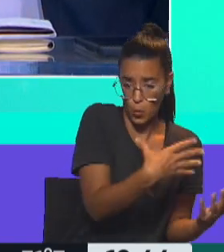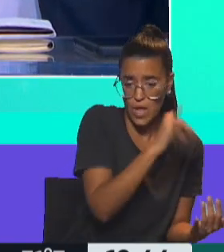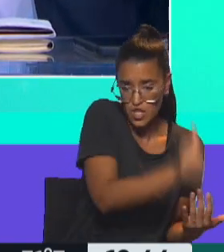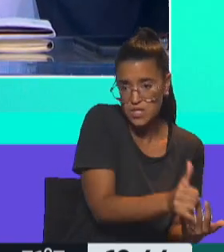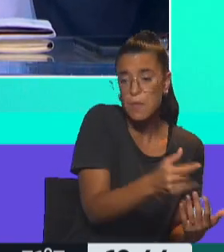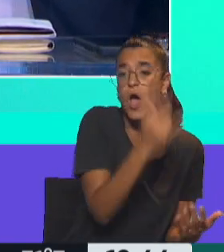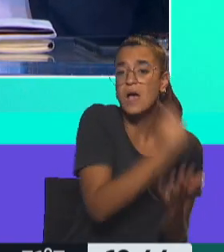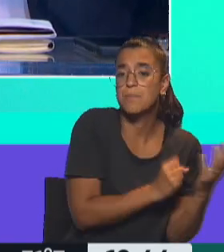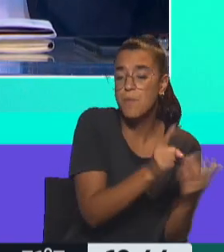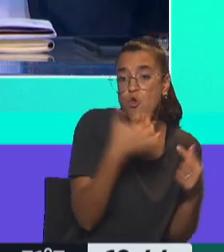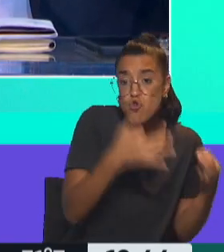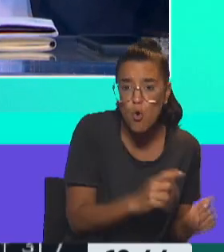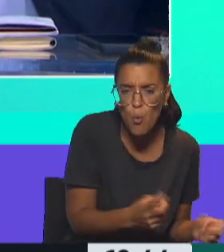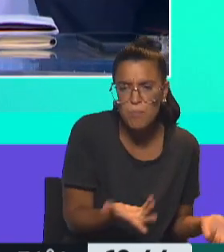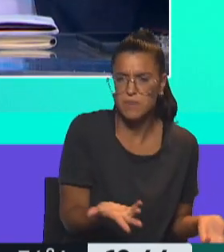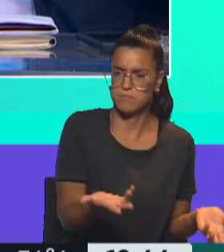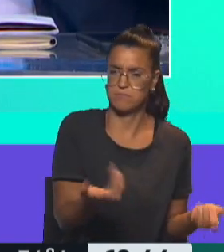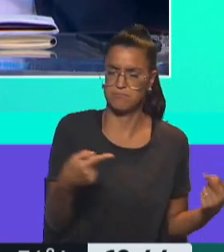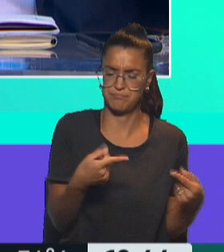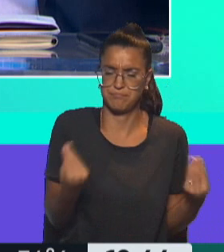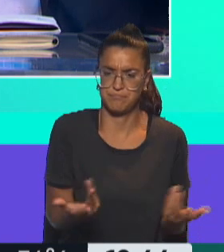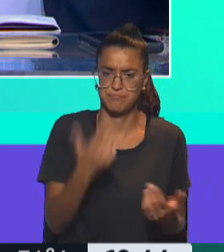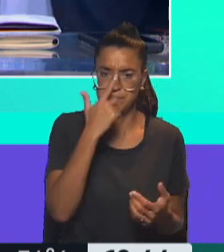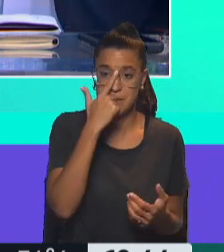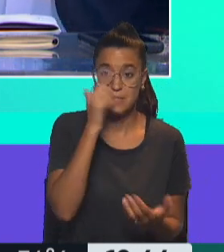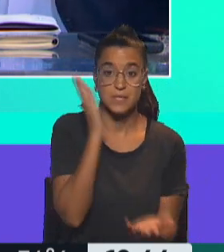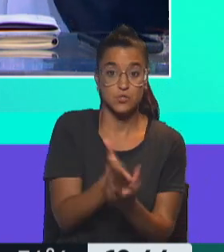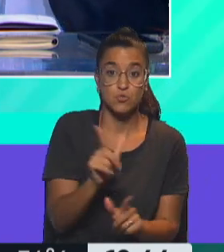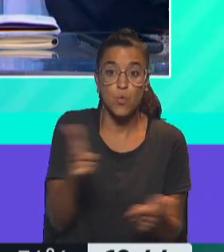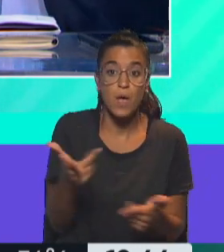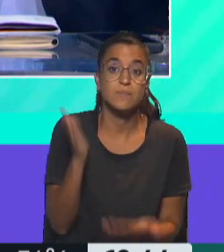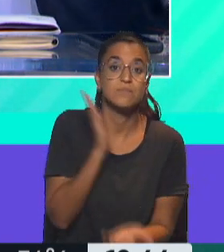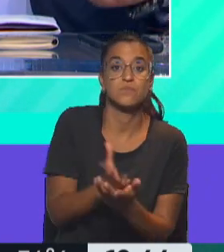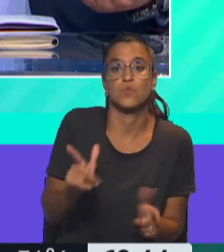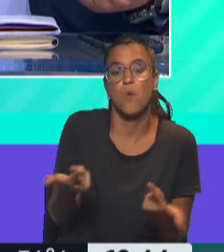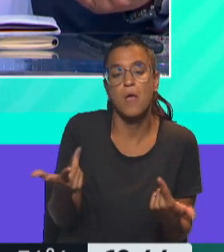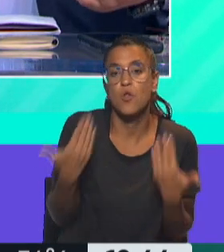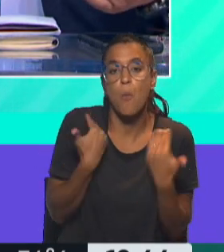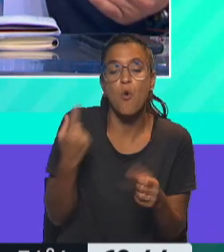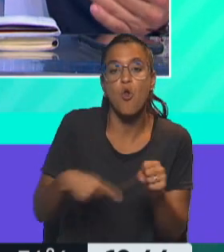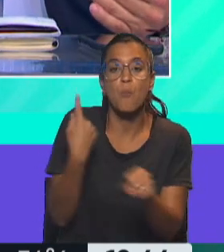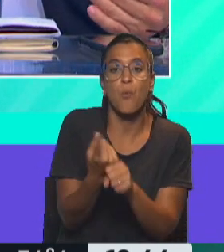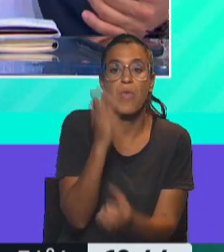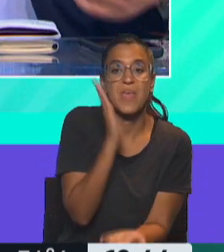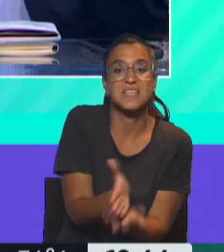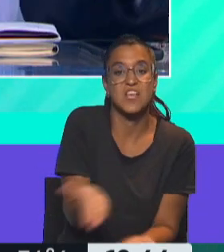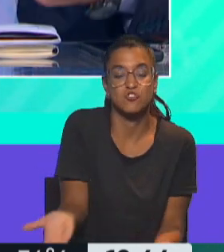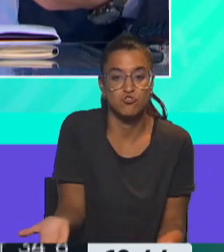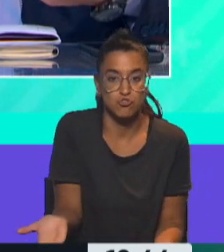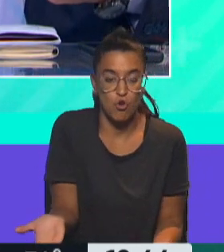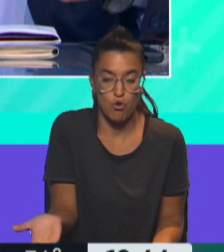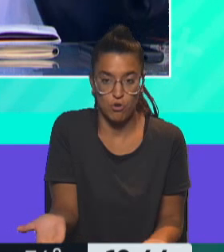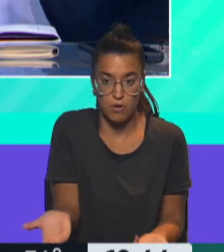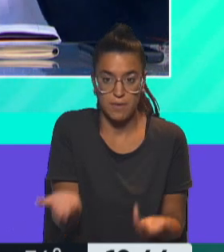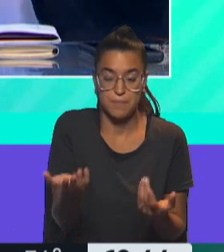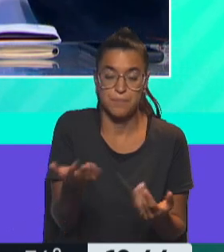aceptaron estar y no cumplen. Este es el problema. ¿Y entonces no hay sanción? No habría sanción o no habría posibilidad de sanción. En realidad lo que habría,